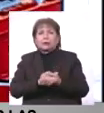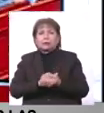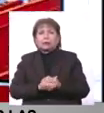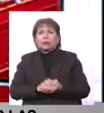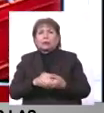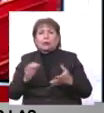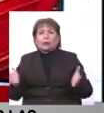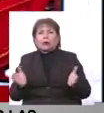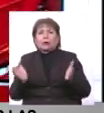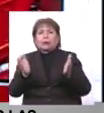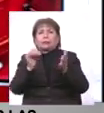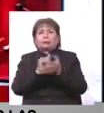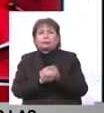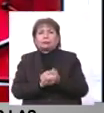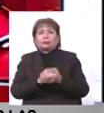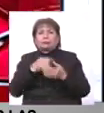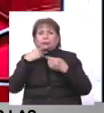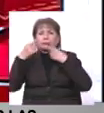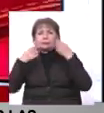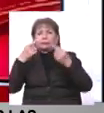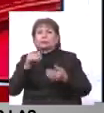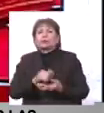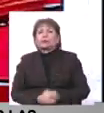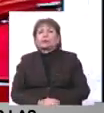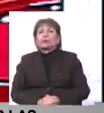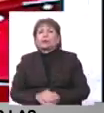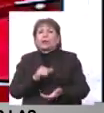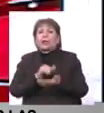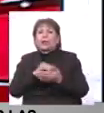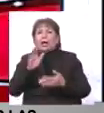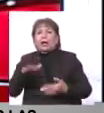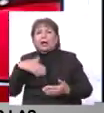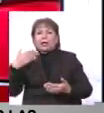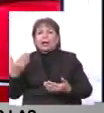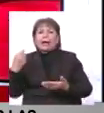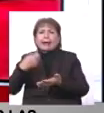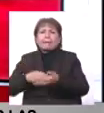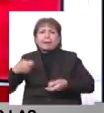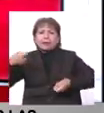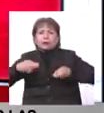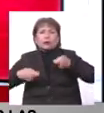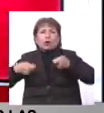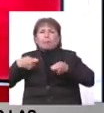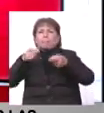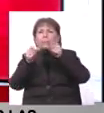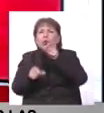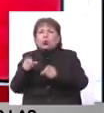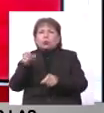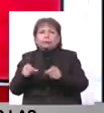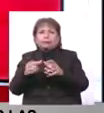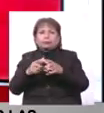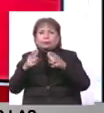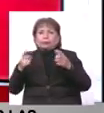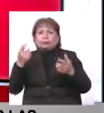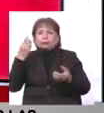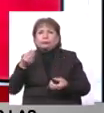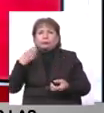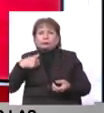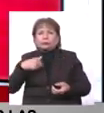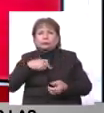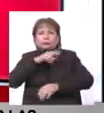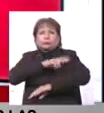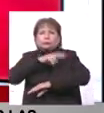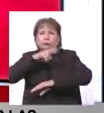he impulsado y he fomentado también, de que exista inversión pública de gran magnitud, porque en nuestras